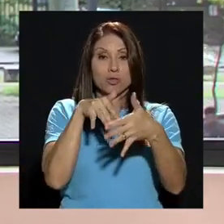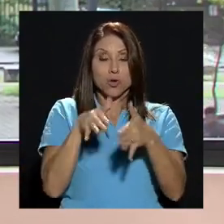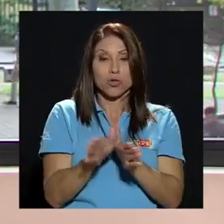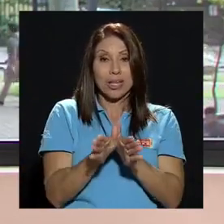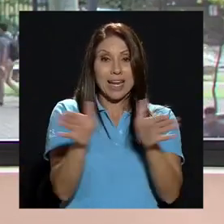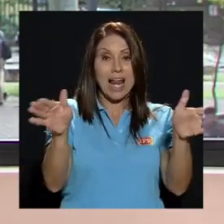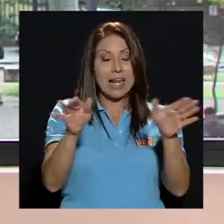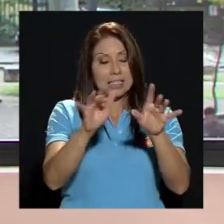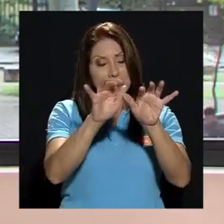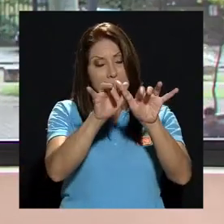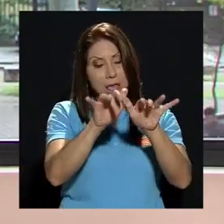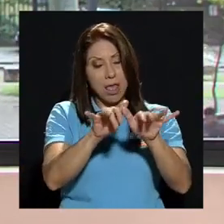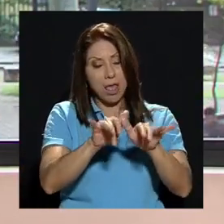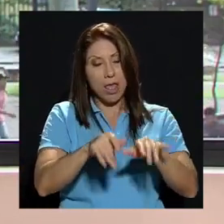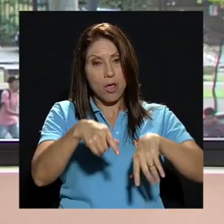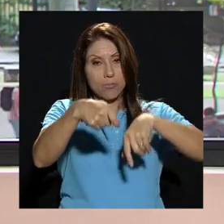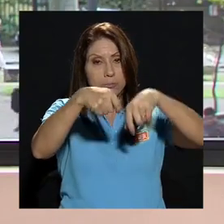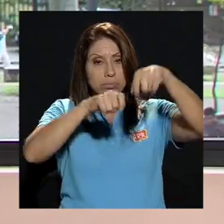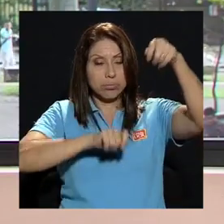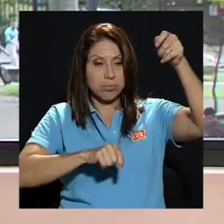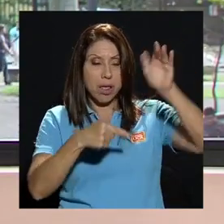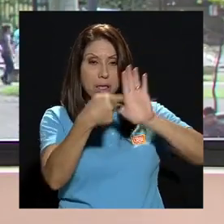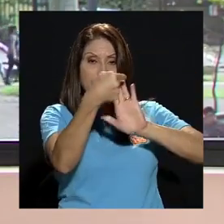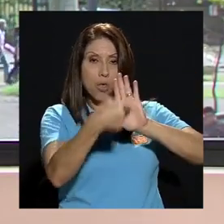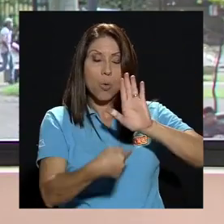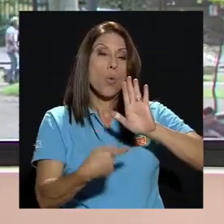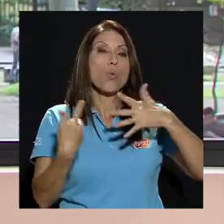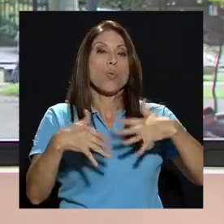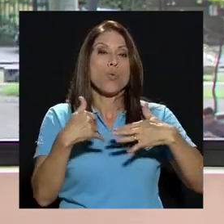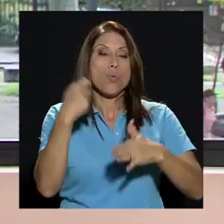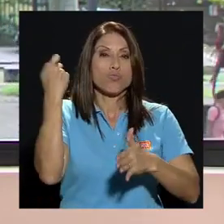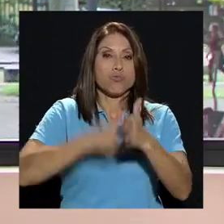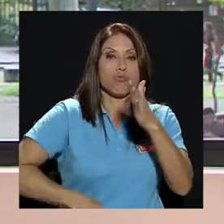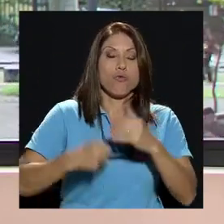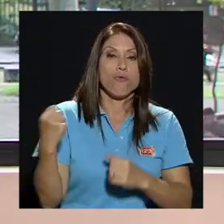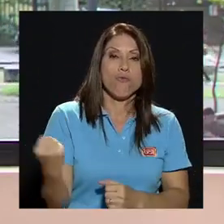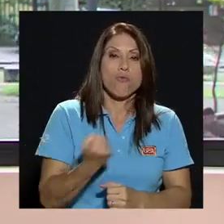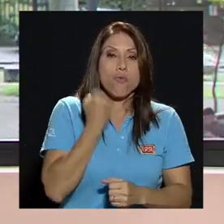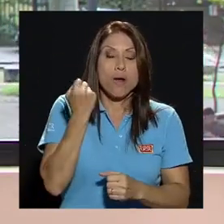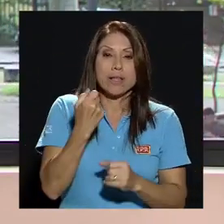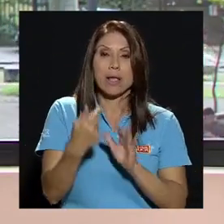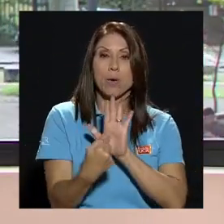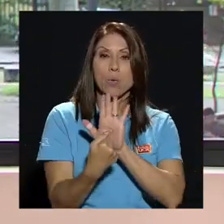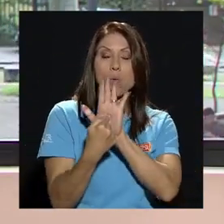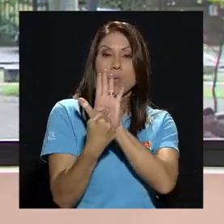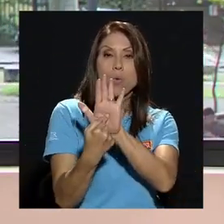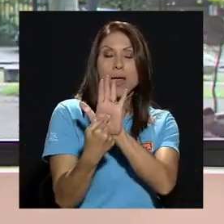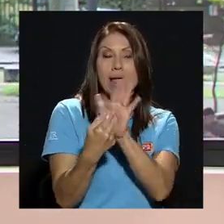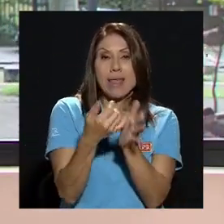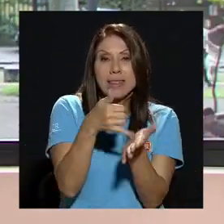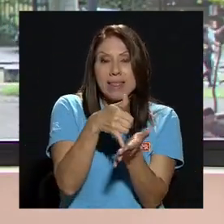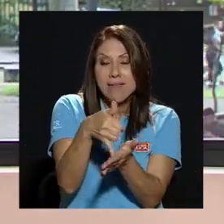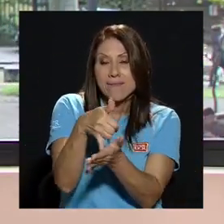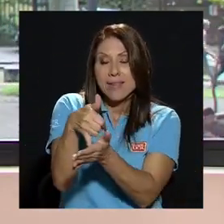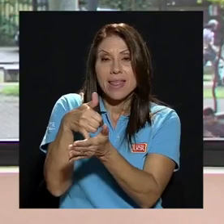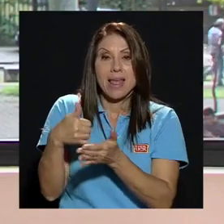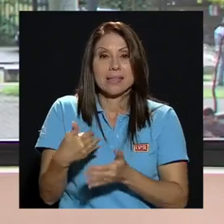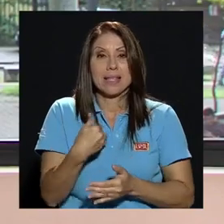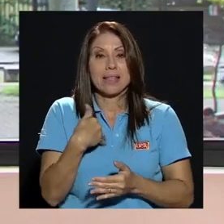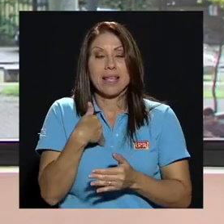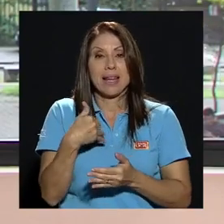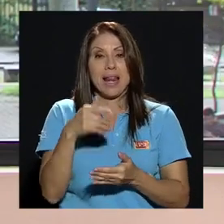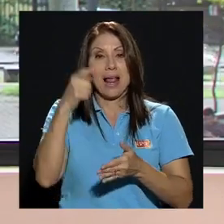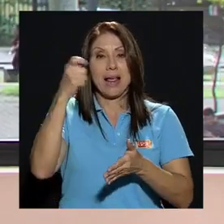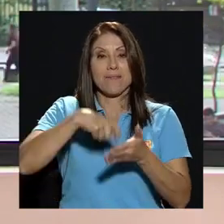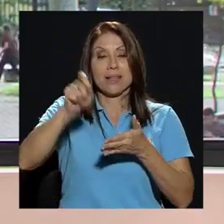fuerte casualmente haciendo ver un montón de puntos débiles que tiene la calificación de tal manera que este punto es